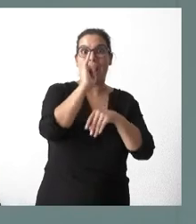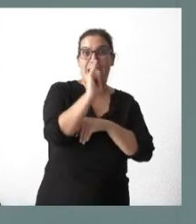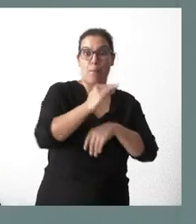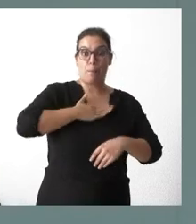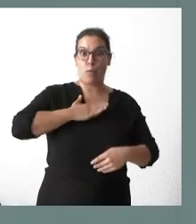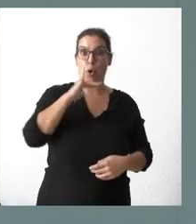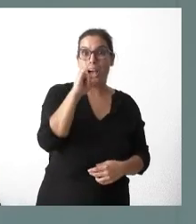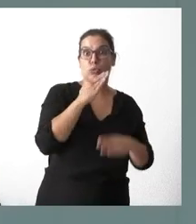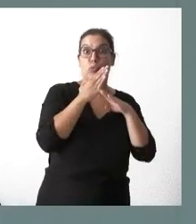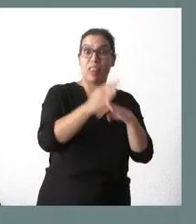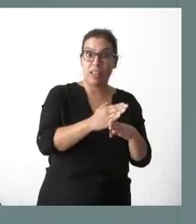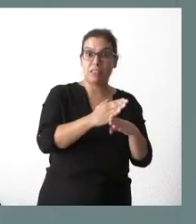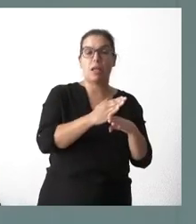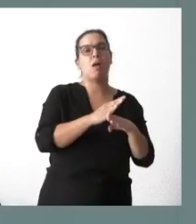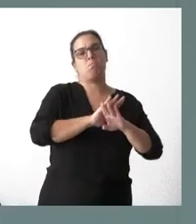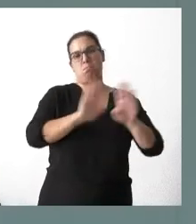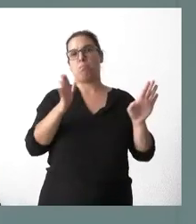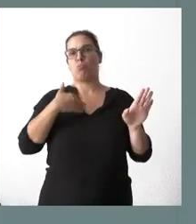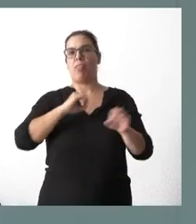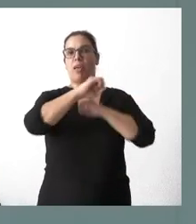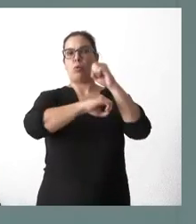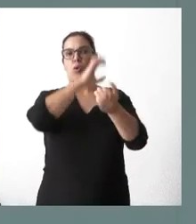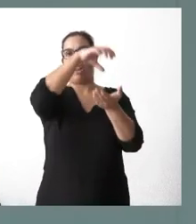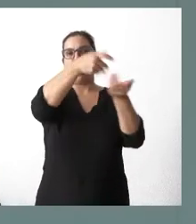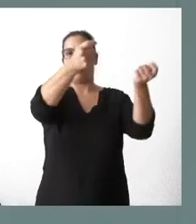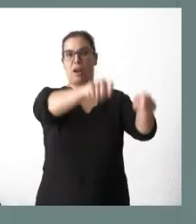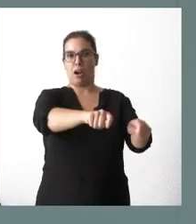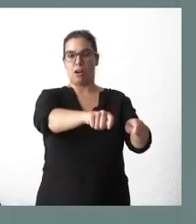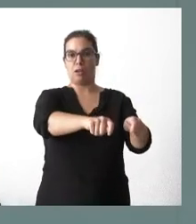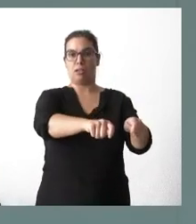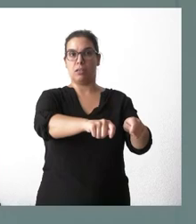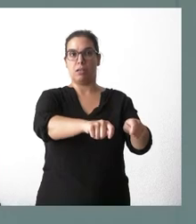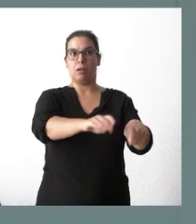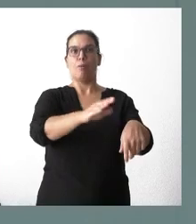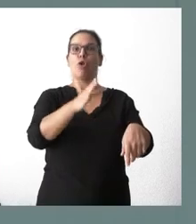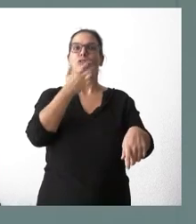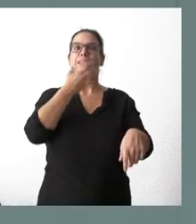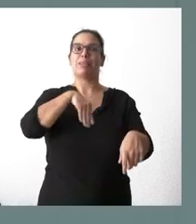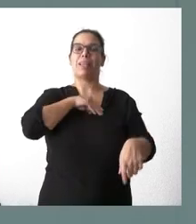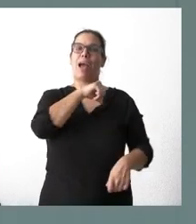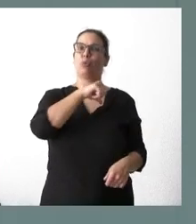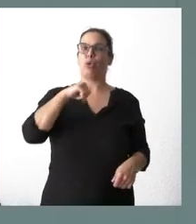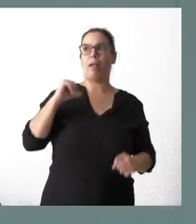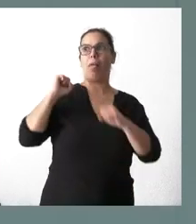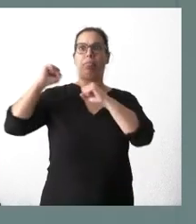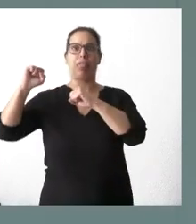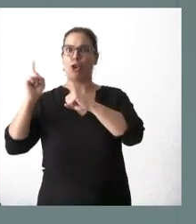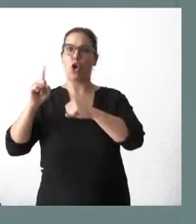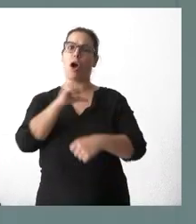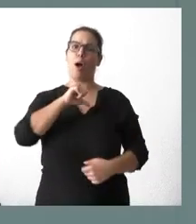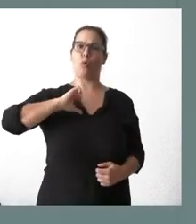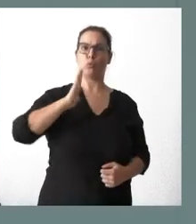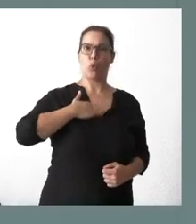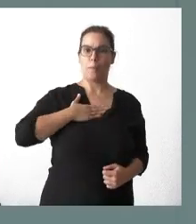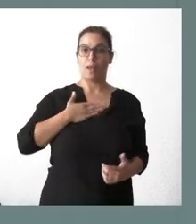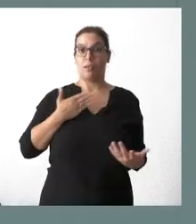sería bueno plantearnos que España fuera un país con mayor autonomía, con menor dependencia del exterior en materia energética